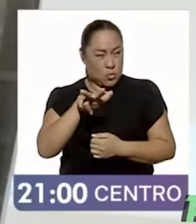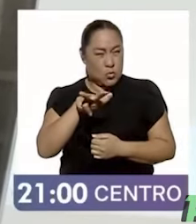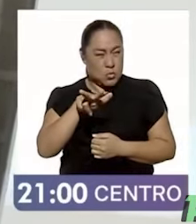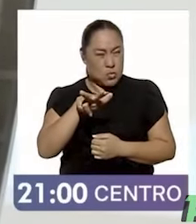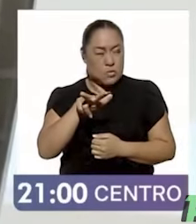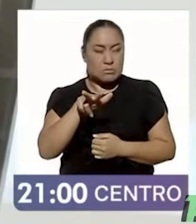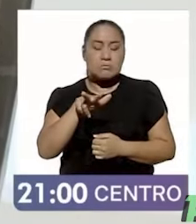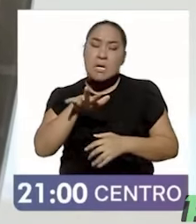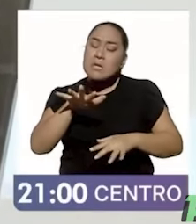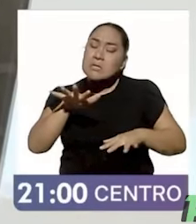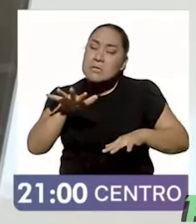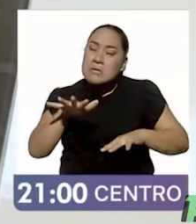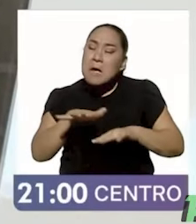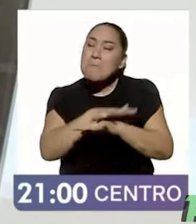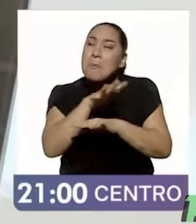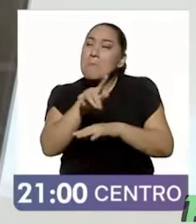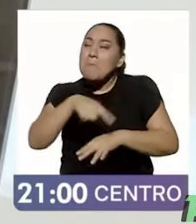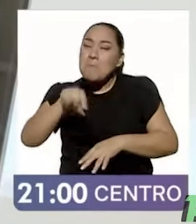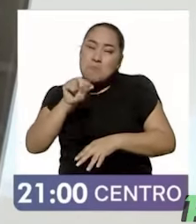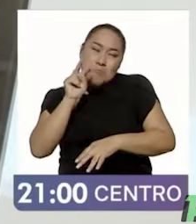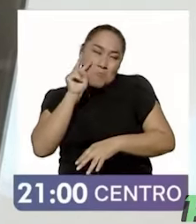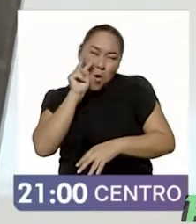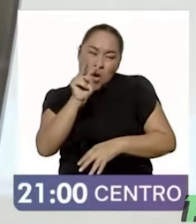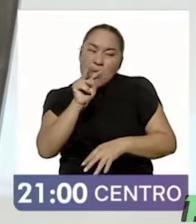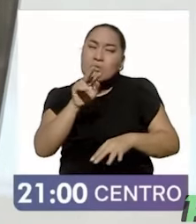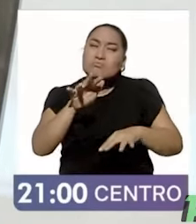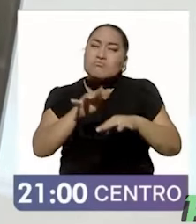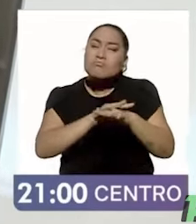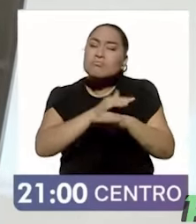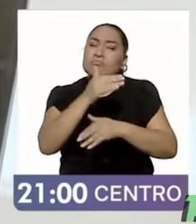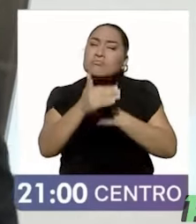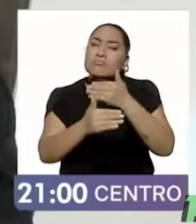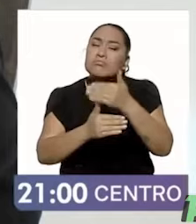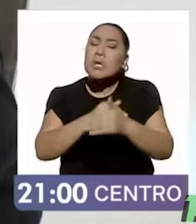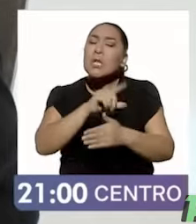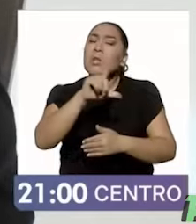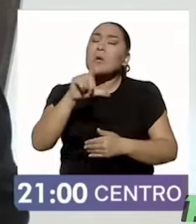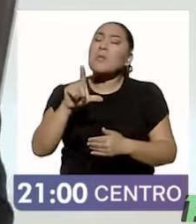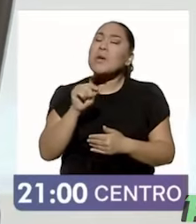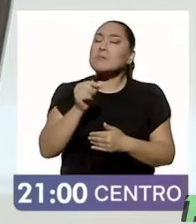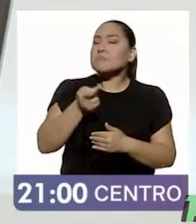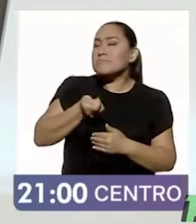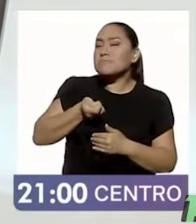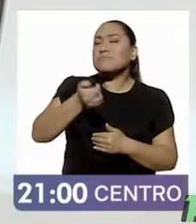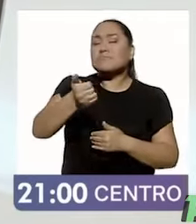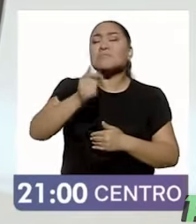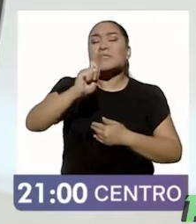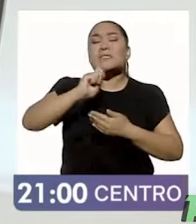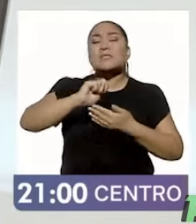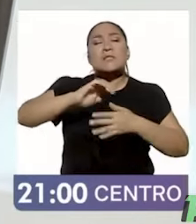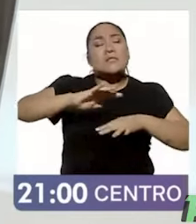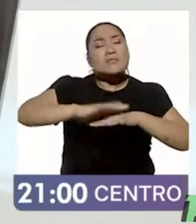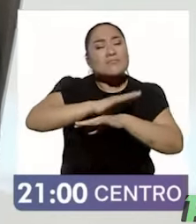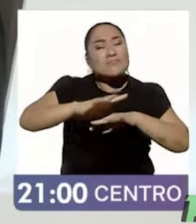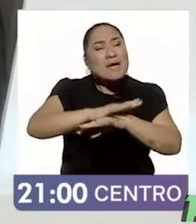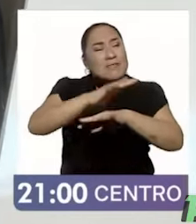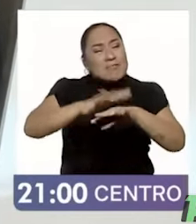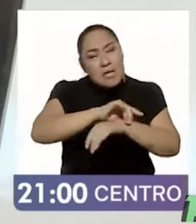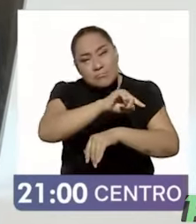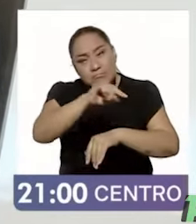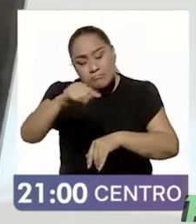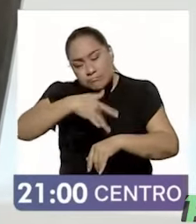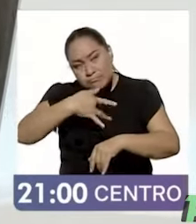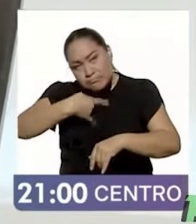un cambio que no lo pudimos ver de entrada, que después le llamaron la transformación, la revolución de las conciencias,